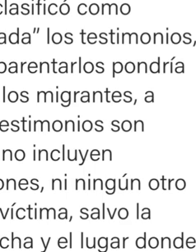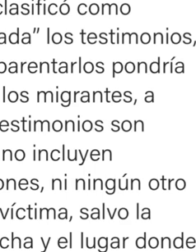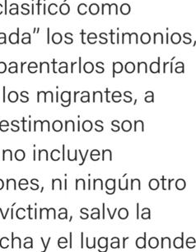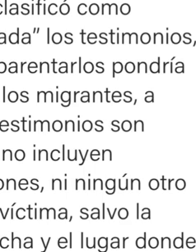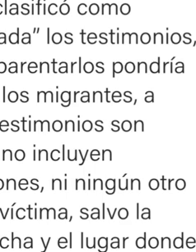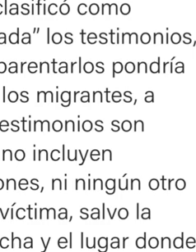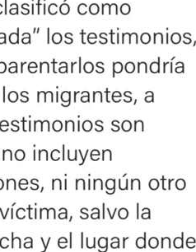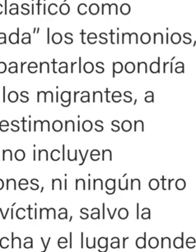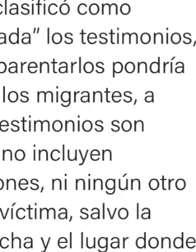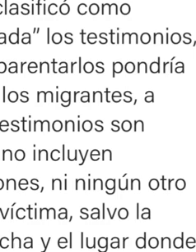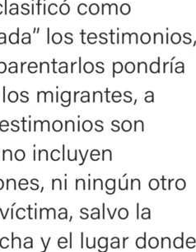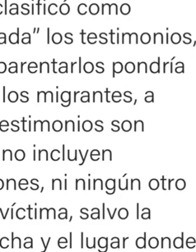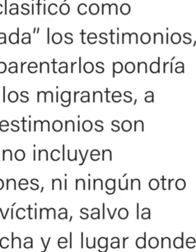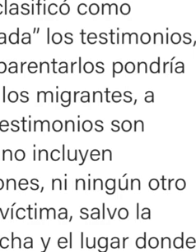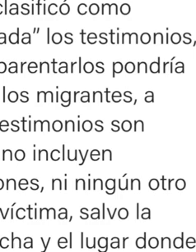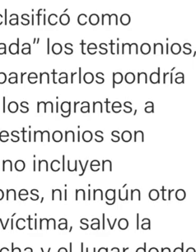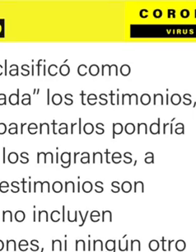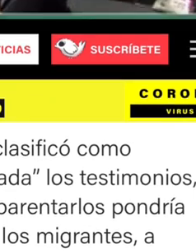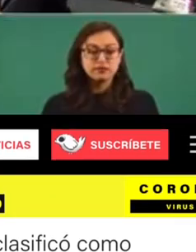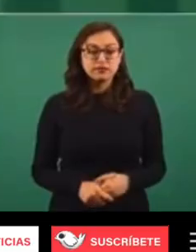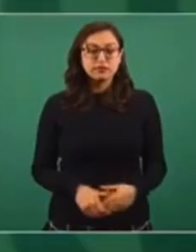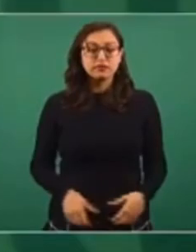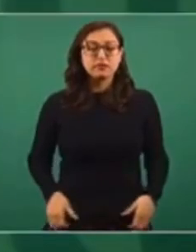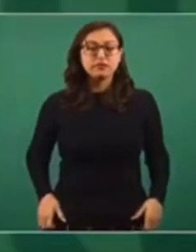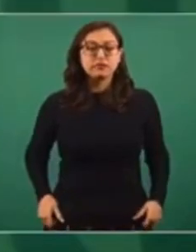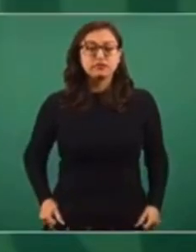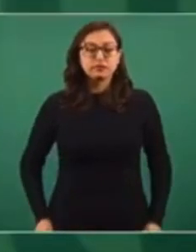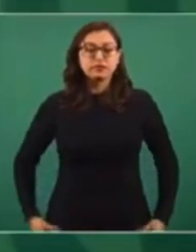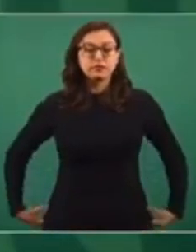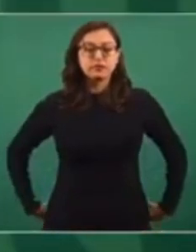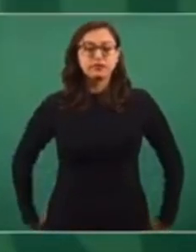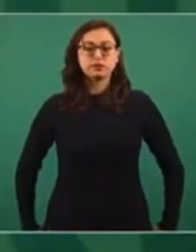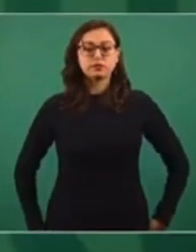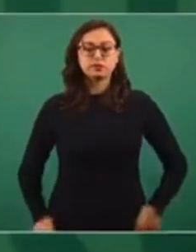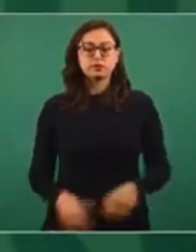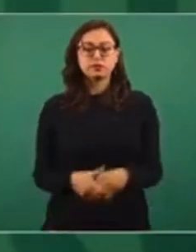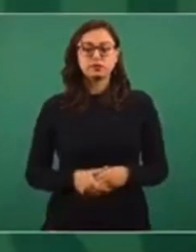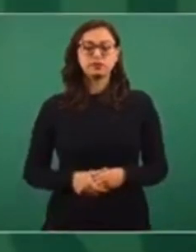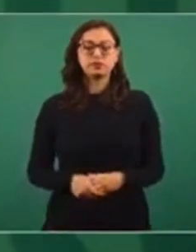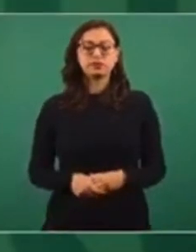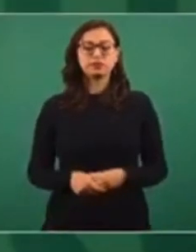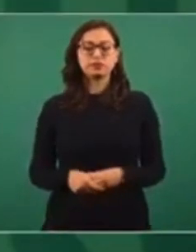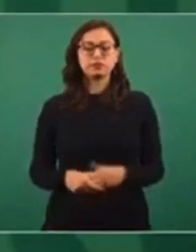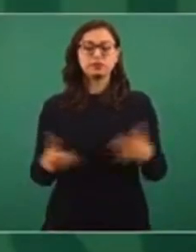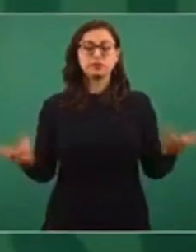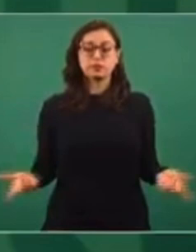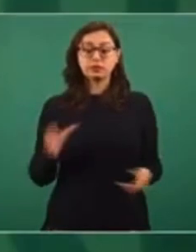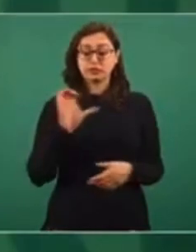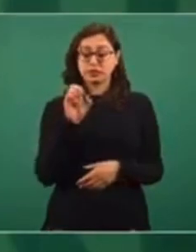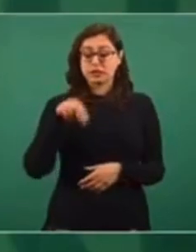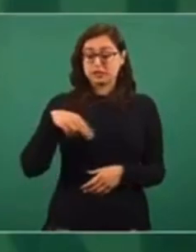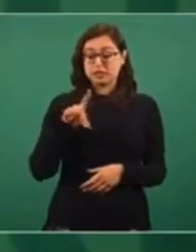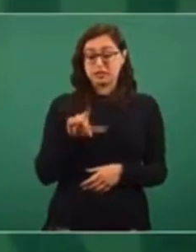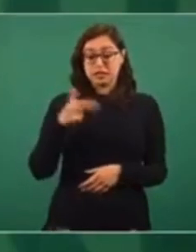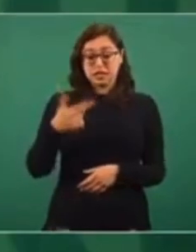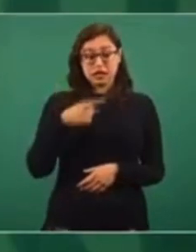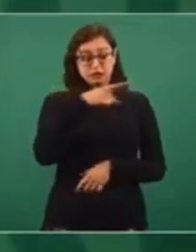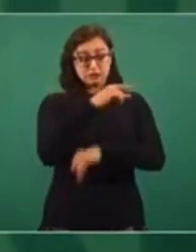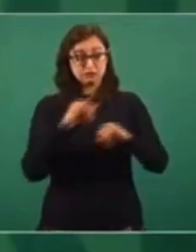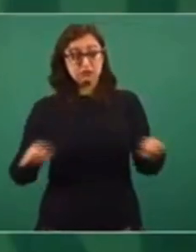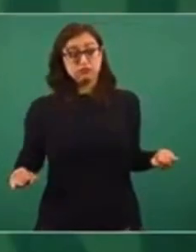esperaría que la actuación de la Comisión Nacional de Derechos Humanos, que es una institución muy prestigiada, por cierto,